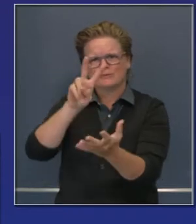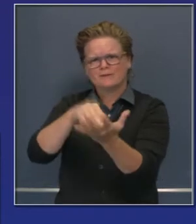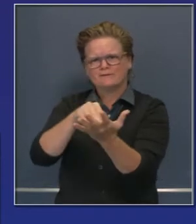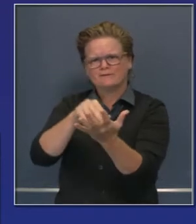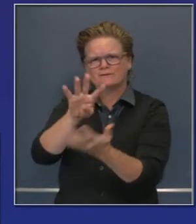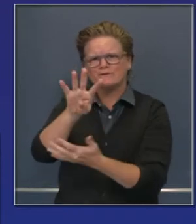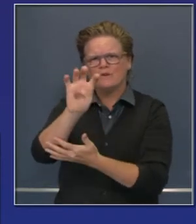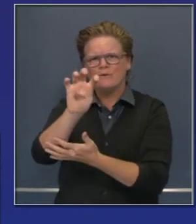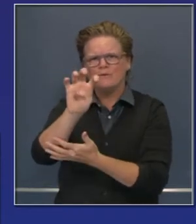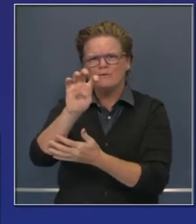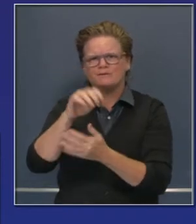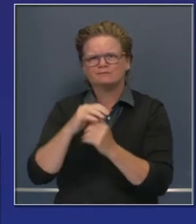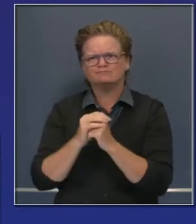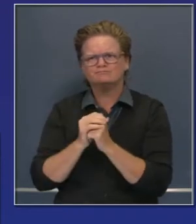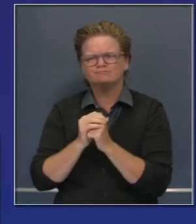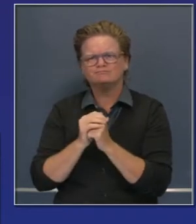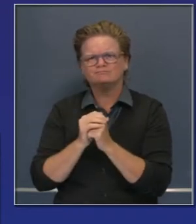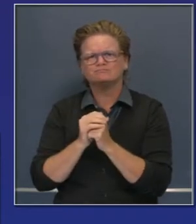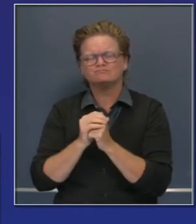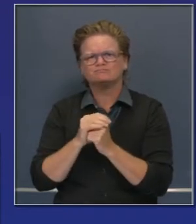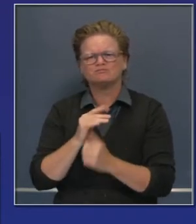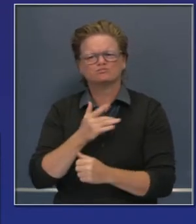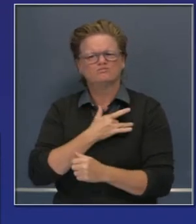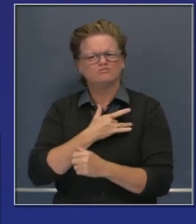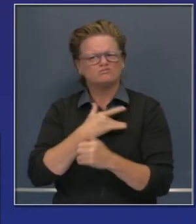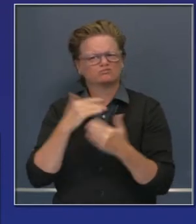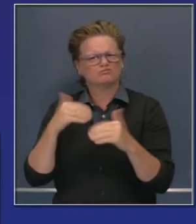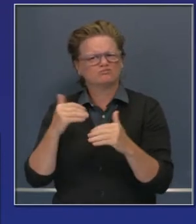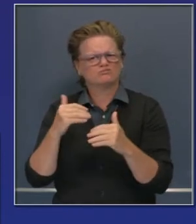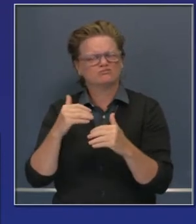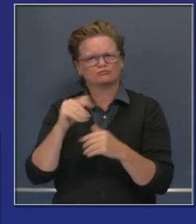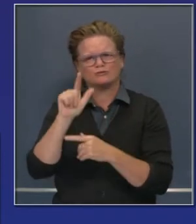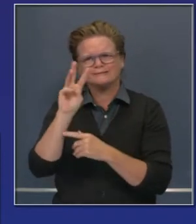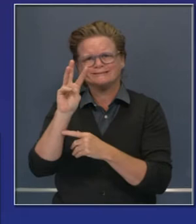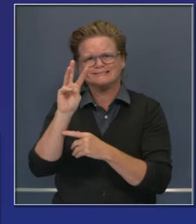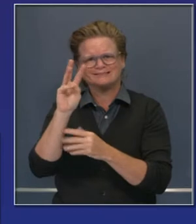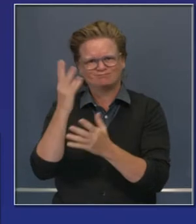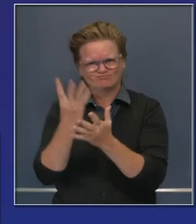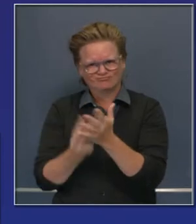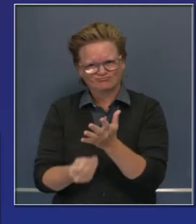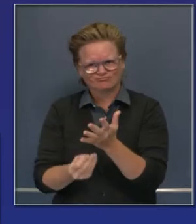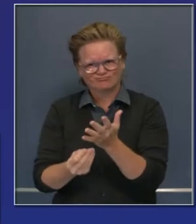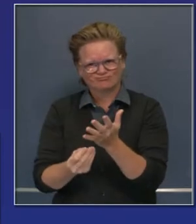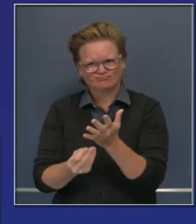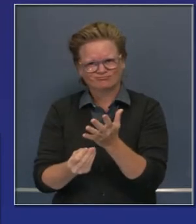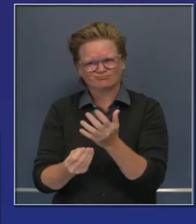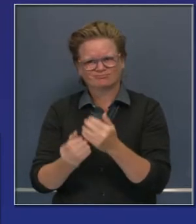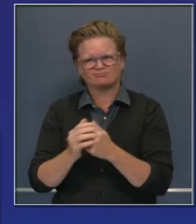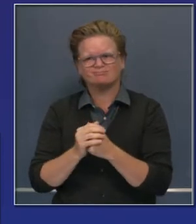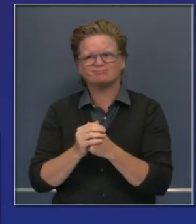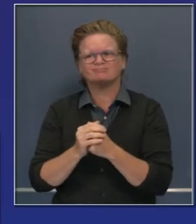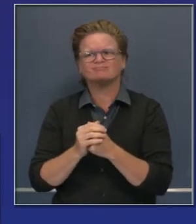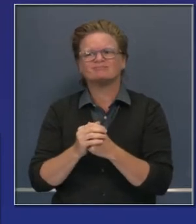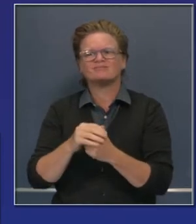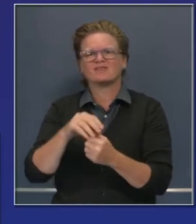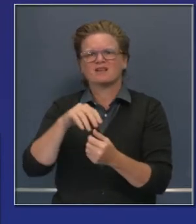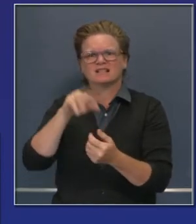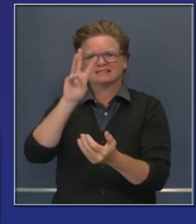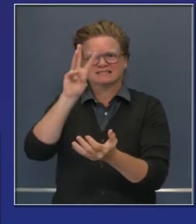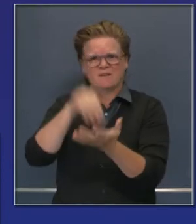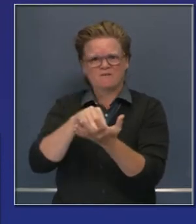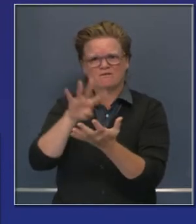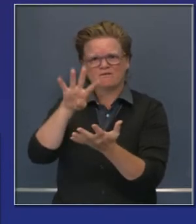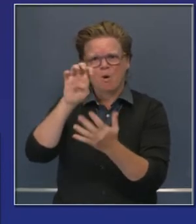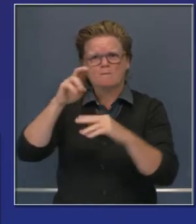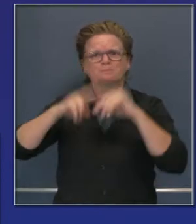parte del sistema de ayuda mutua. Trágicamente, 26 personas han perdido la vida. 6,400 y